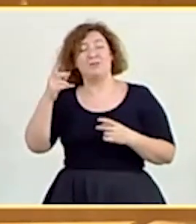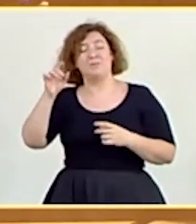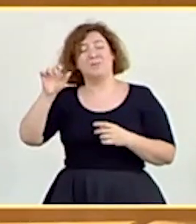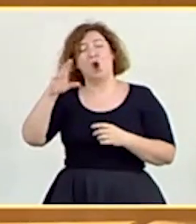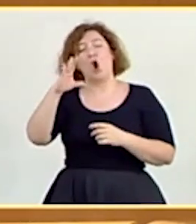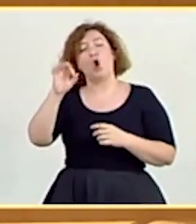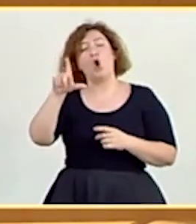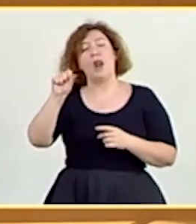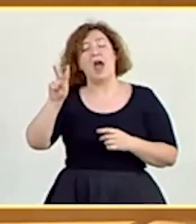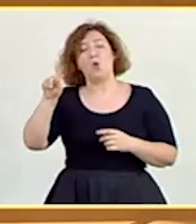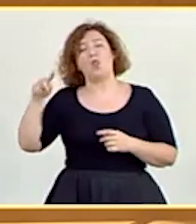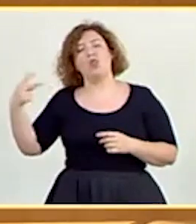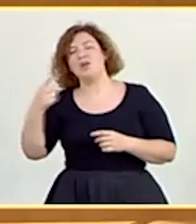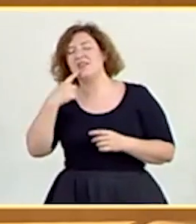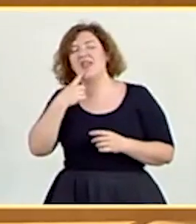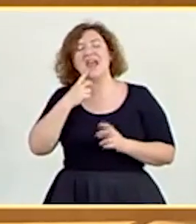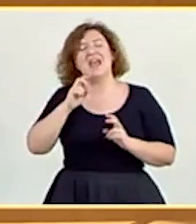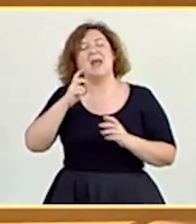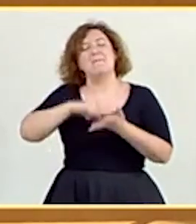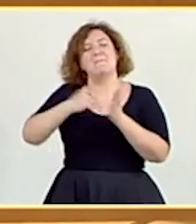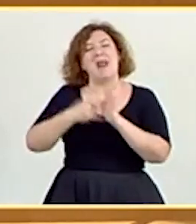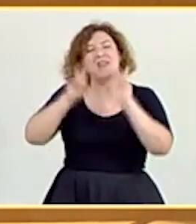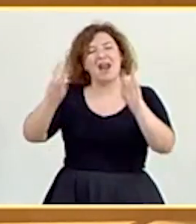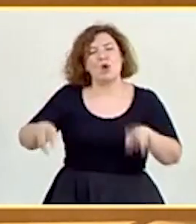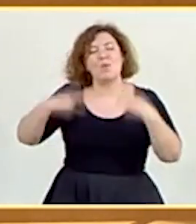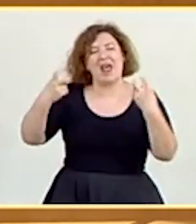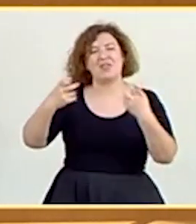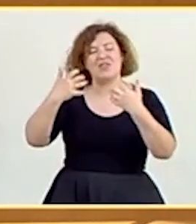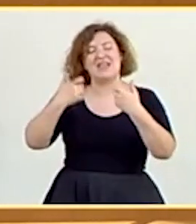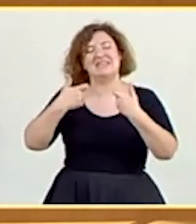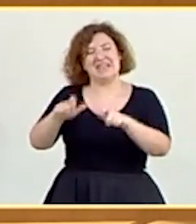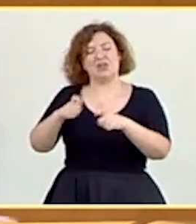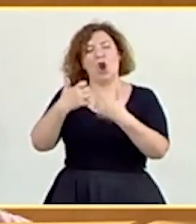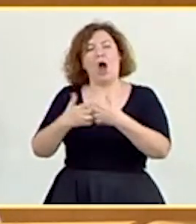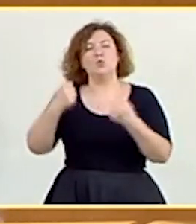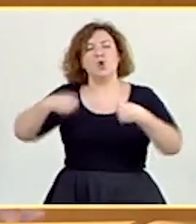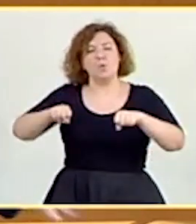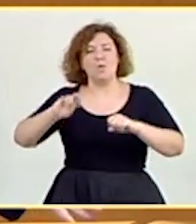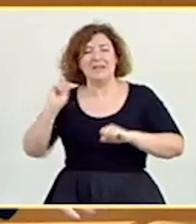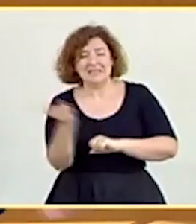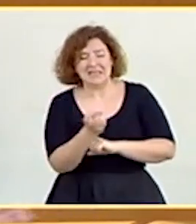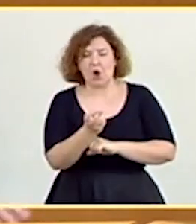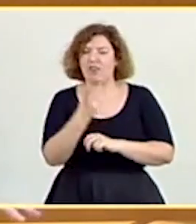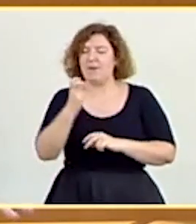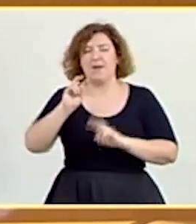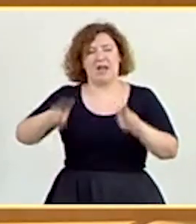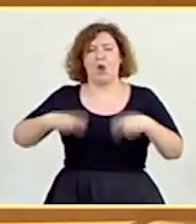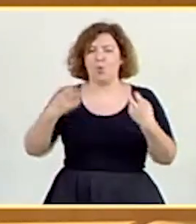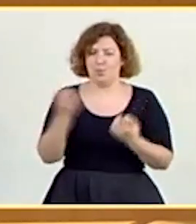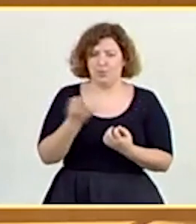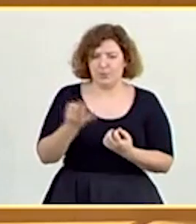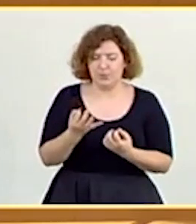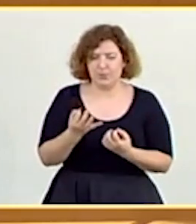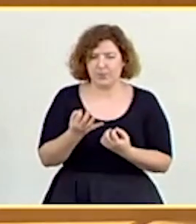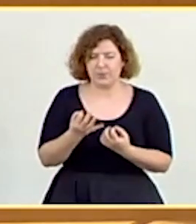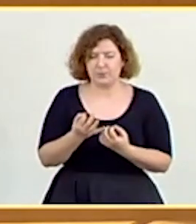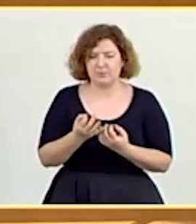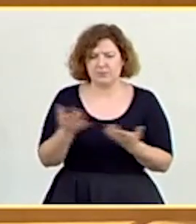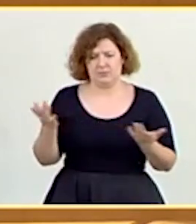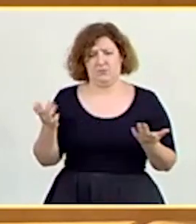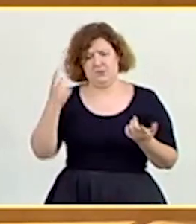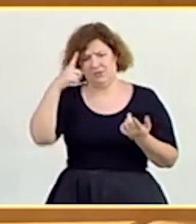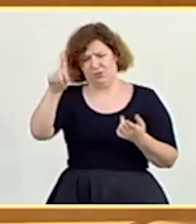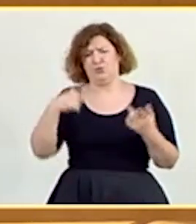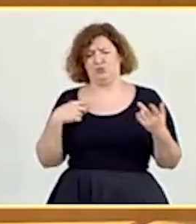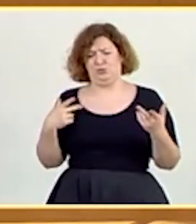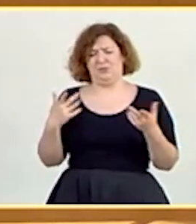había que tumbar el plan de recuperación del sector automovilístico en Cataluña. No hace falta que les digamos quiénes son sus socios,